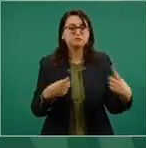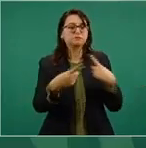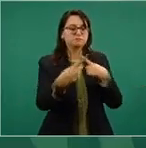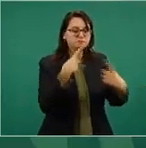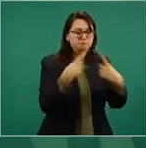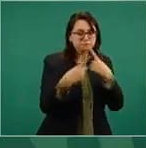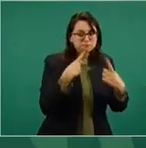la Constitución